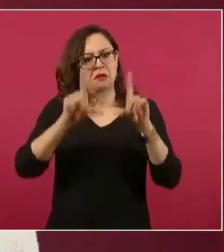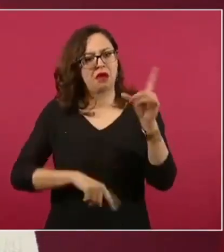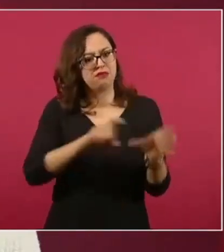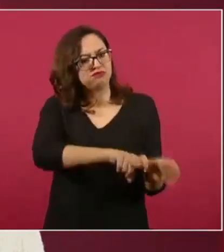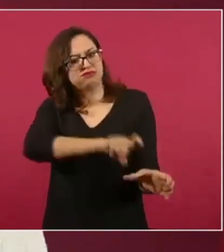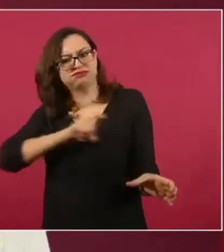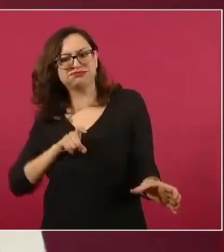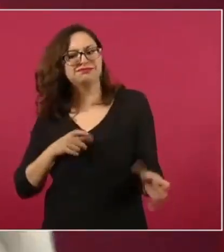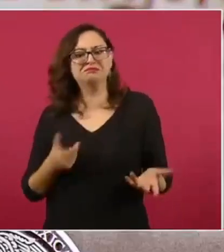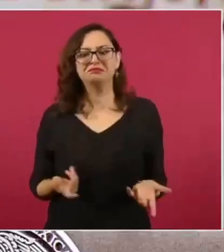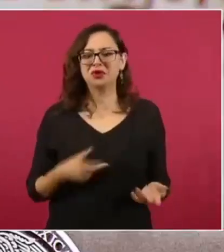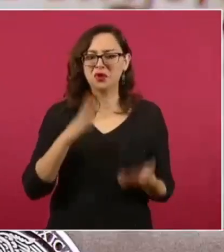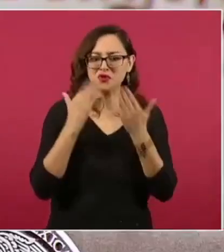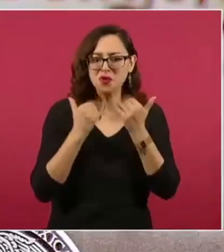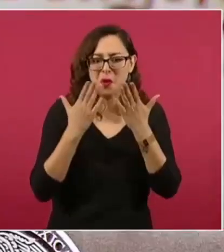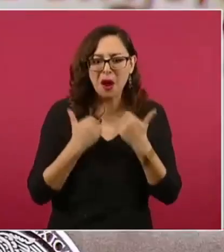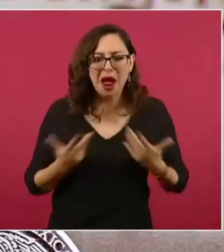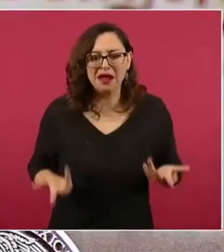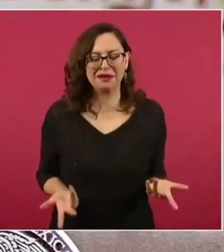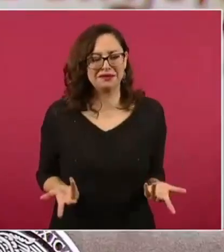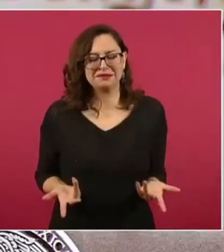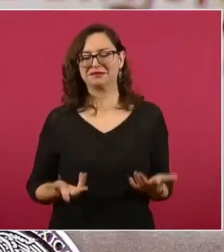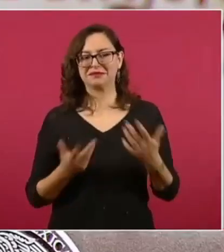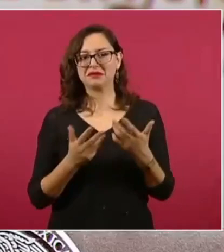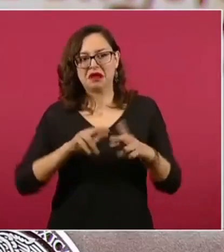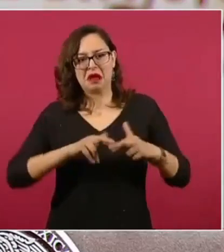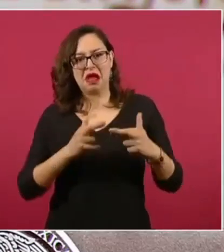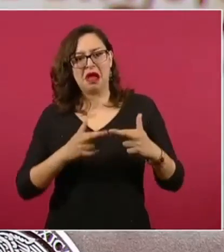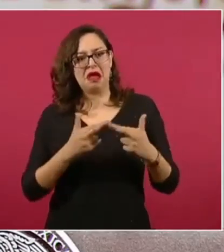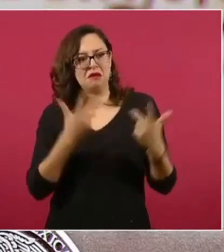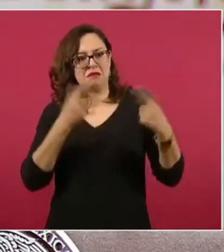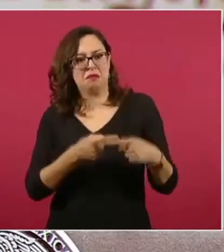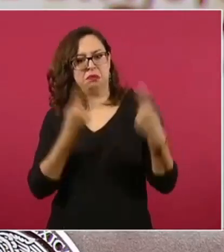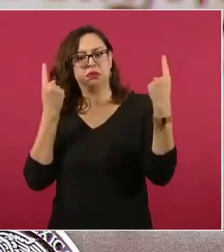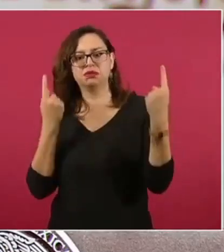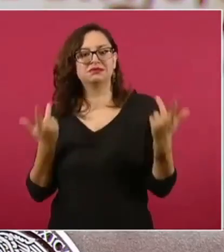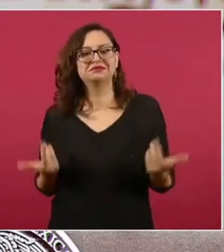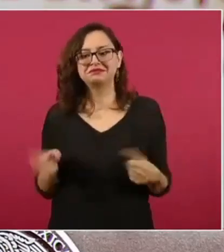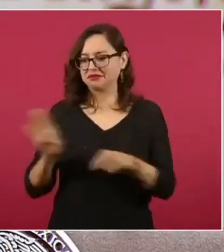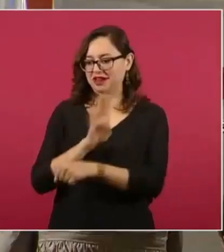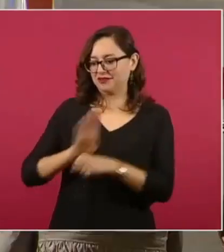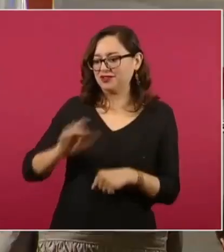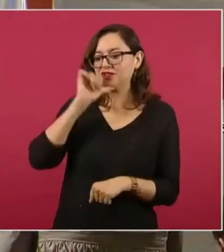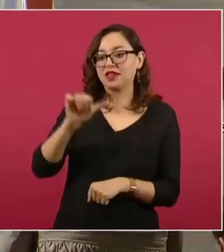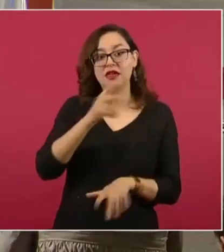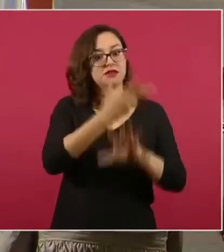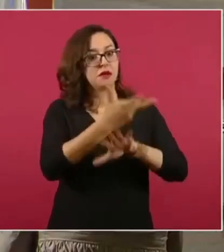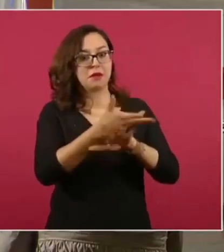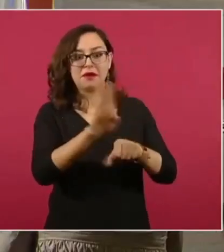porque tenemos la razón, sino porque no nos conviene y tampoco le conviene a Estados Unidos.